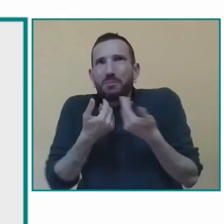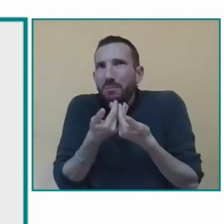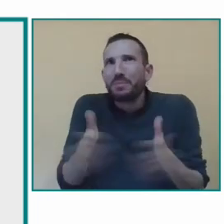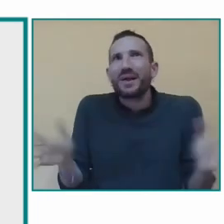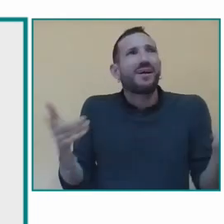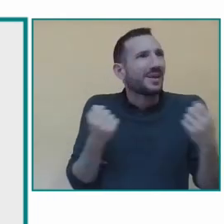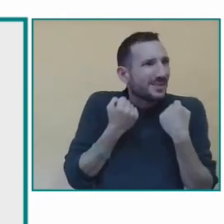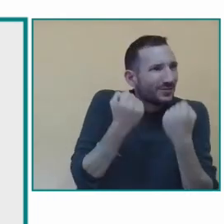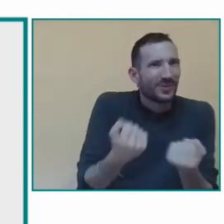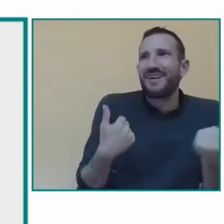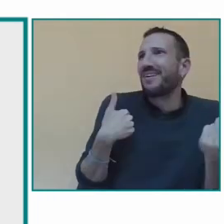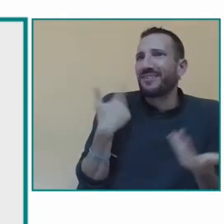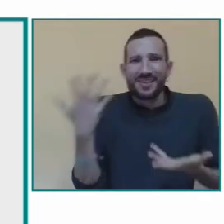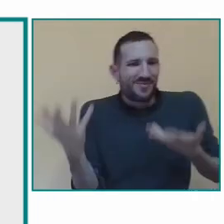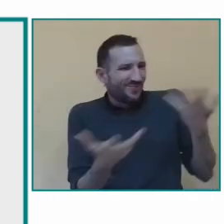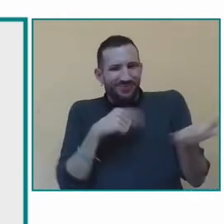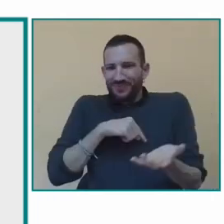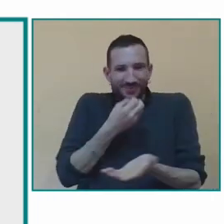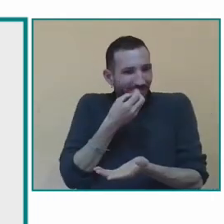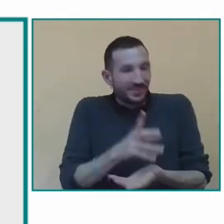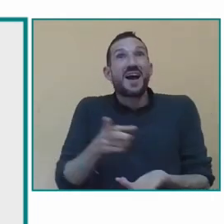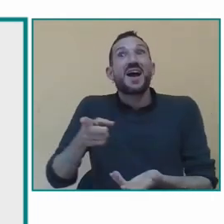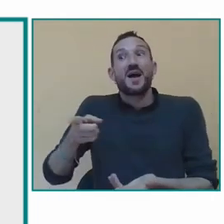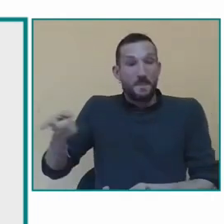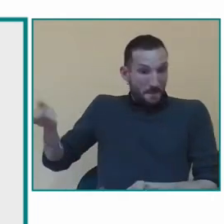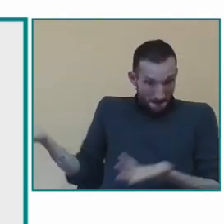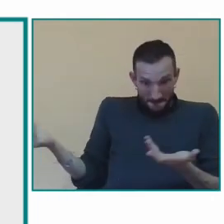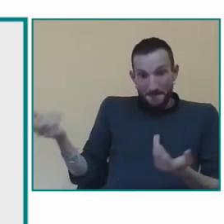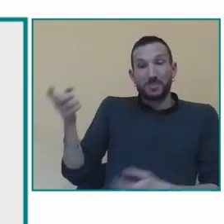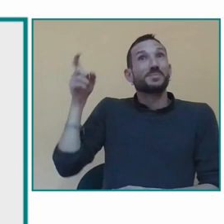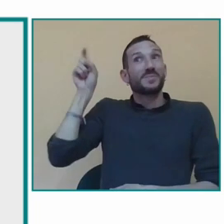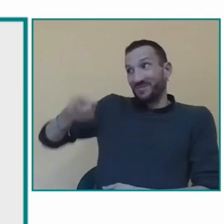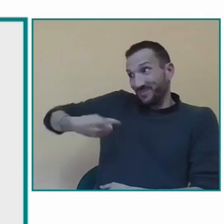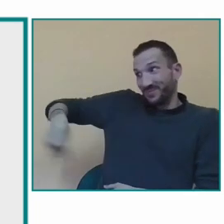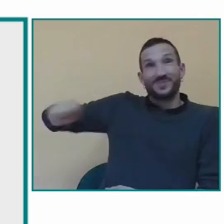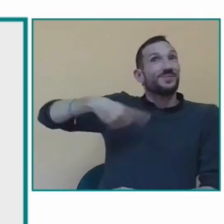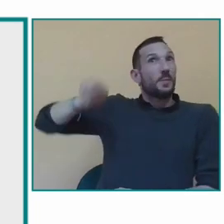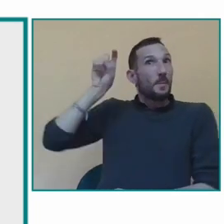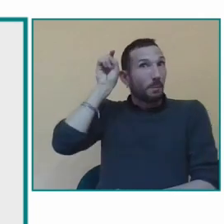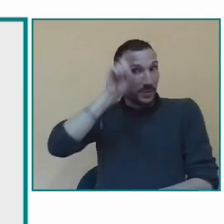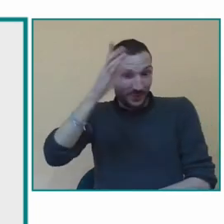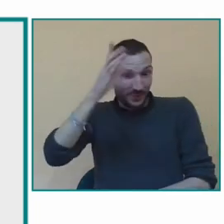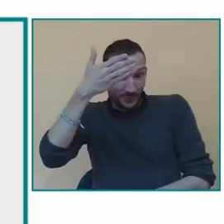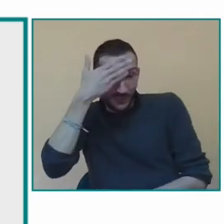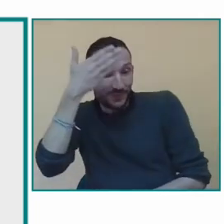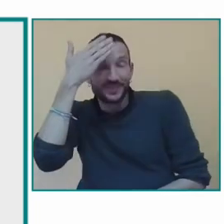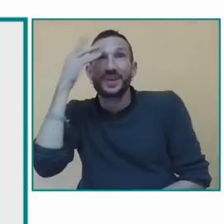distintas preocupaciones con distintas necesidades emocionales de gestión emocional de desarrollo emocional